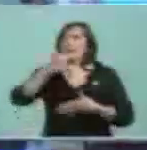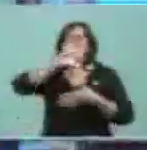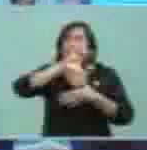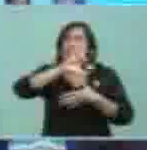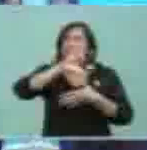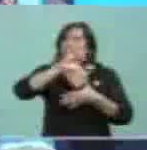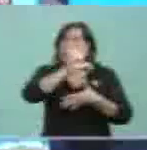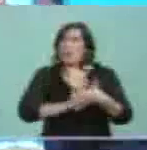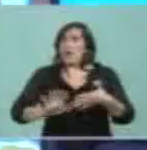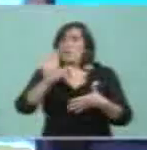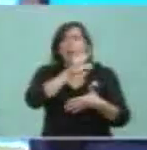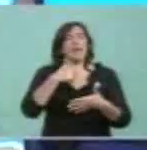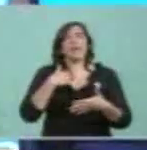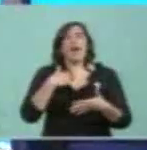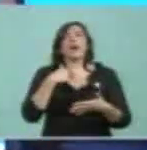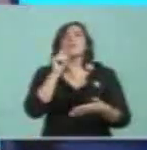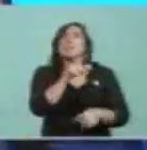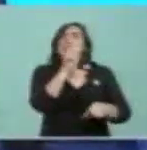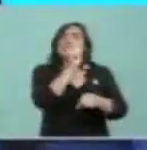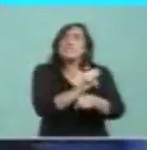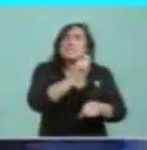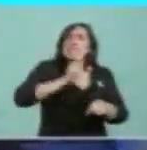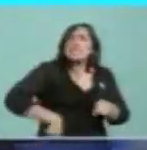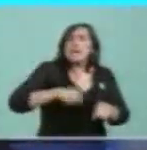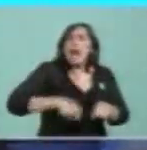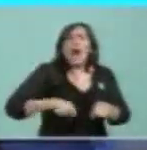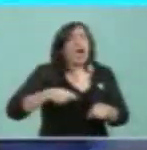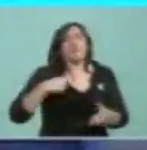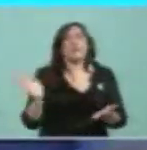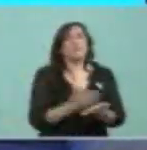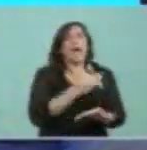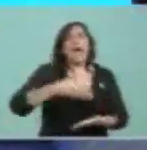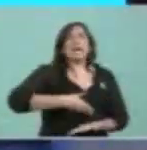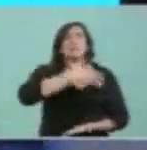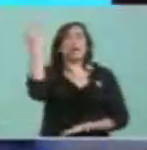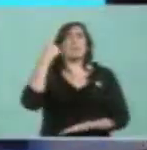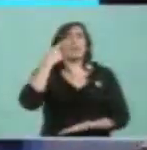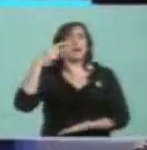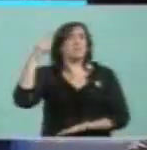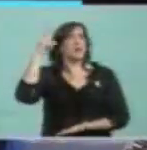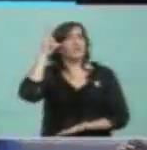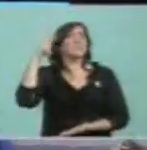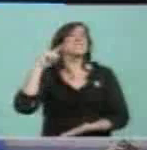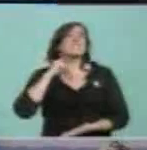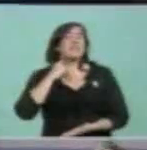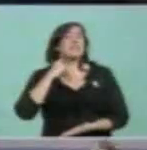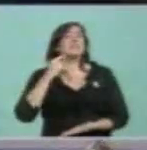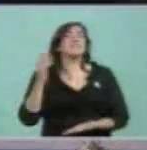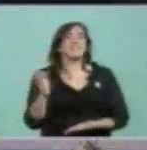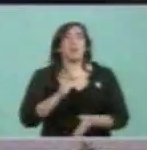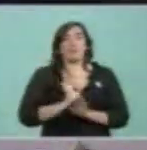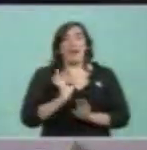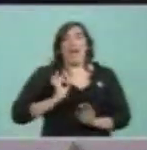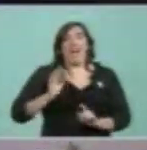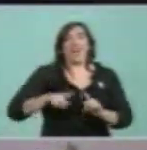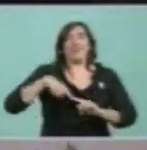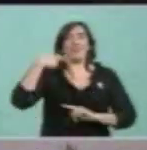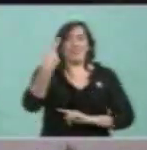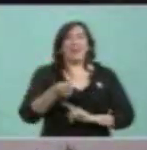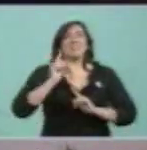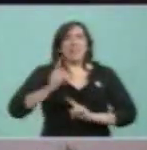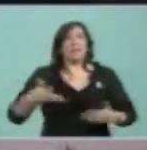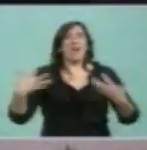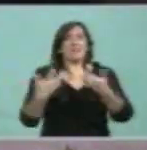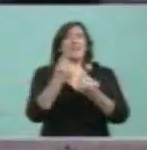abolir la esclavitud en el año 1813, en nuestra asamblea, de la cual el año que viene se van a cumplir también